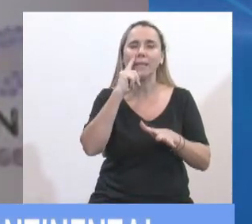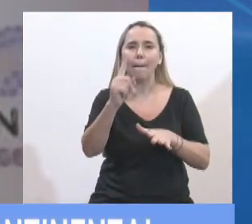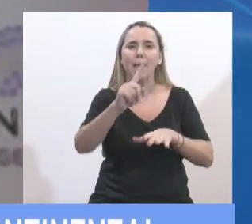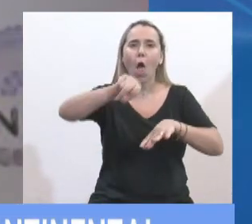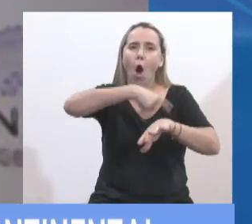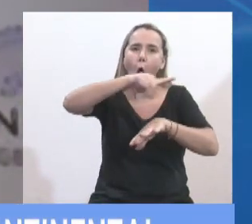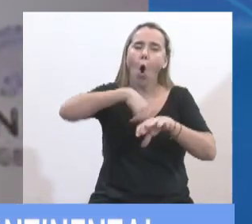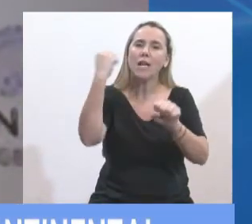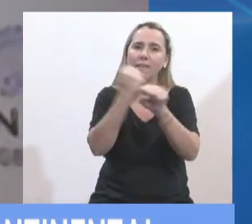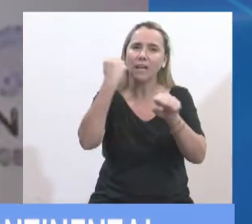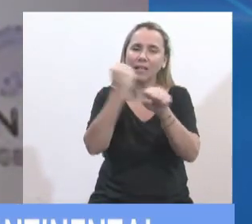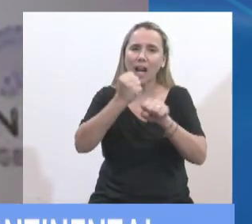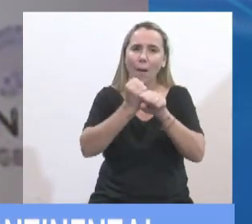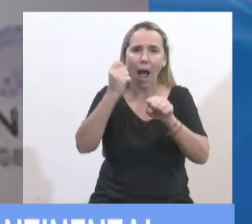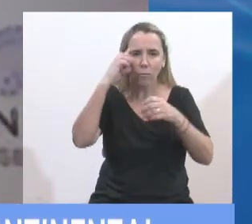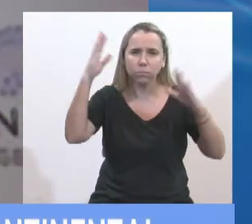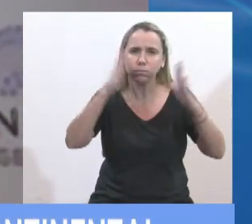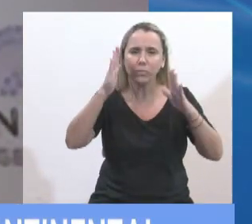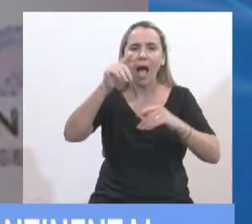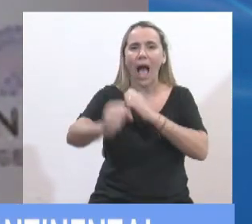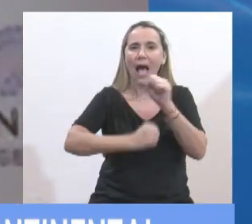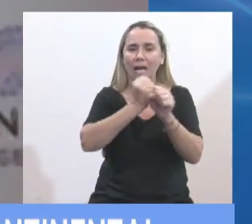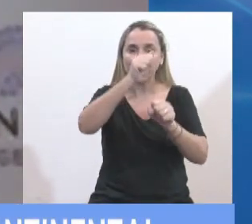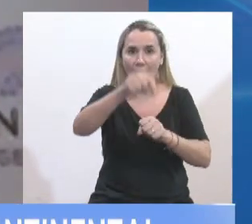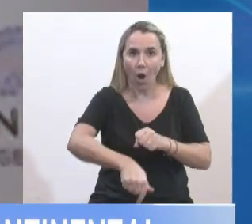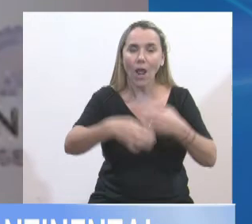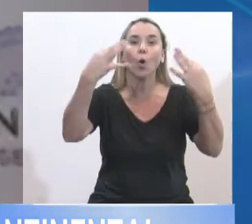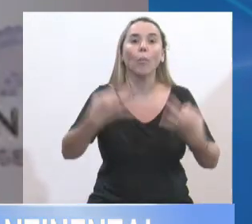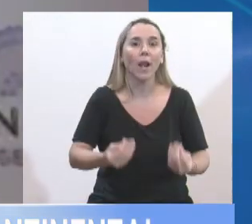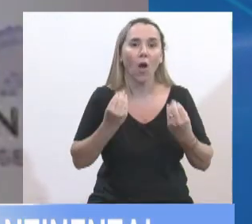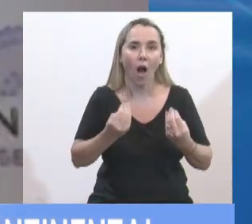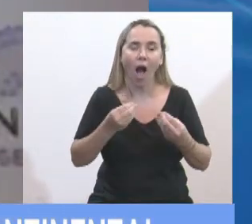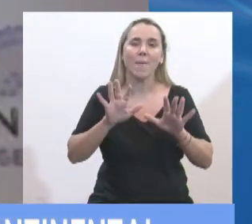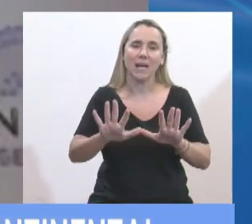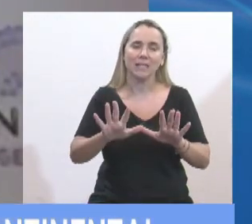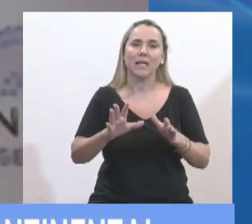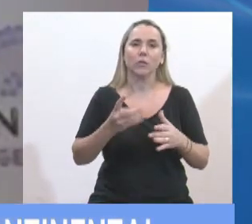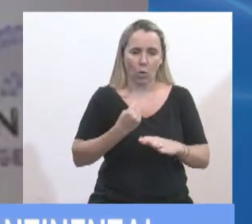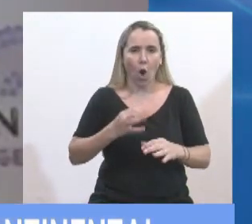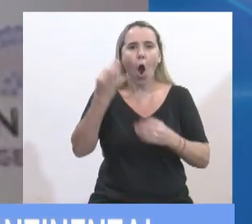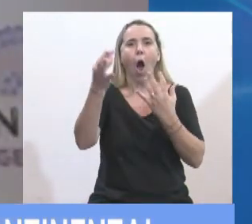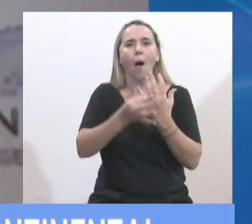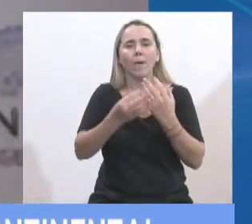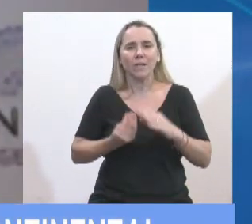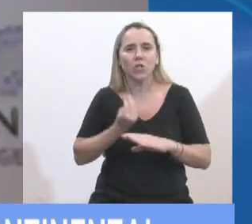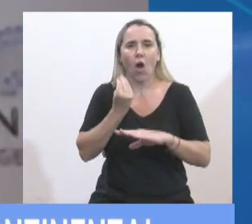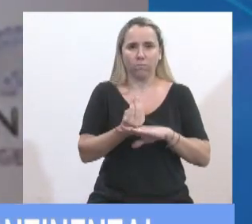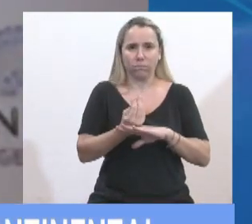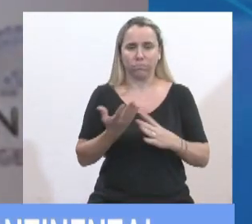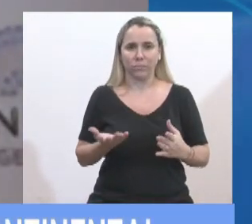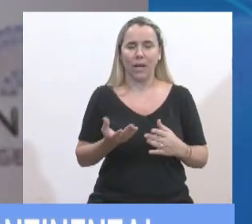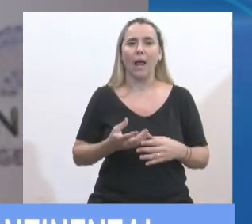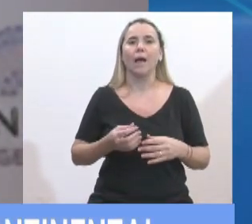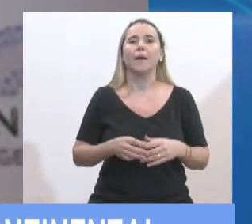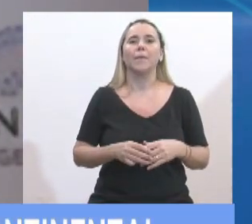horas de trabajo hasta el presente, se han podido cumplir con este cometido, asumido, como vuelvo a repetir, como